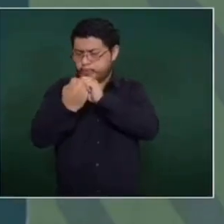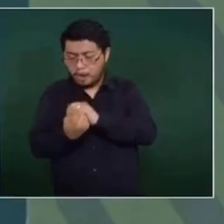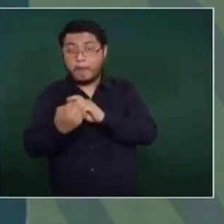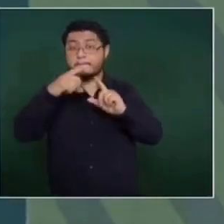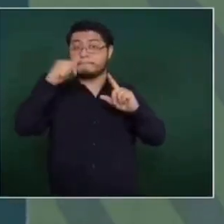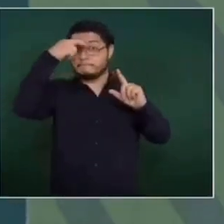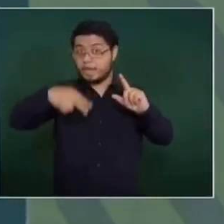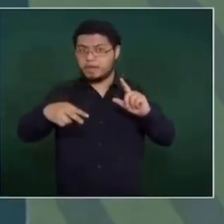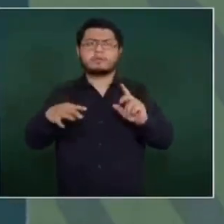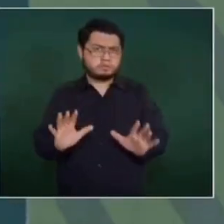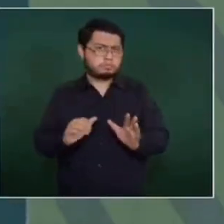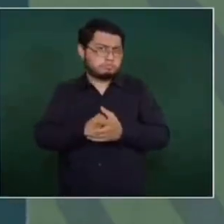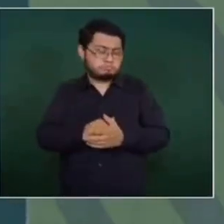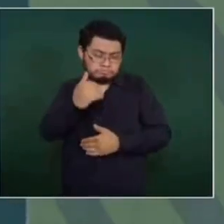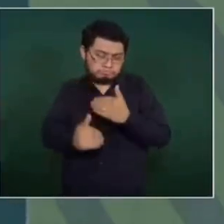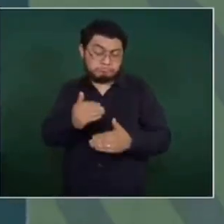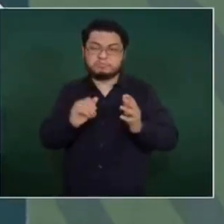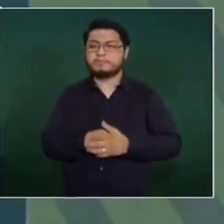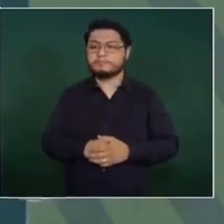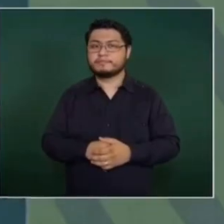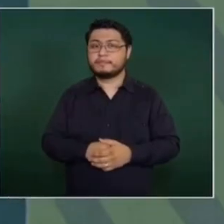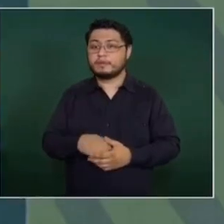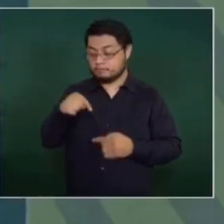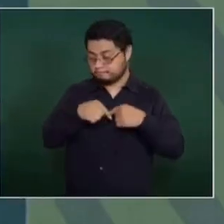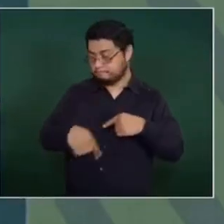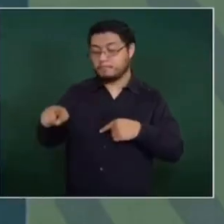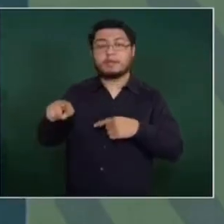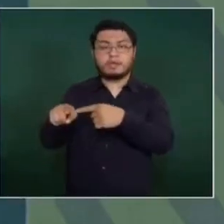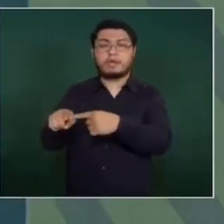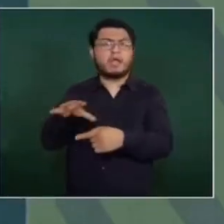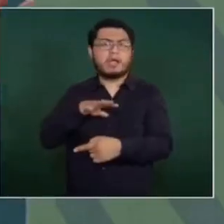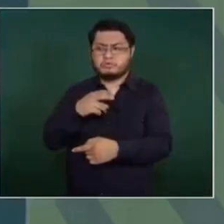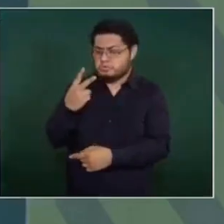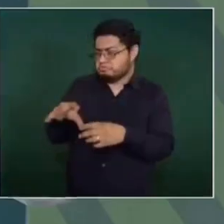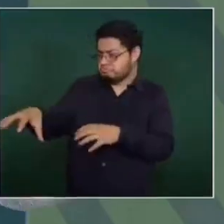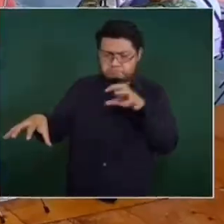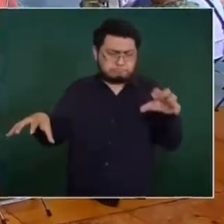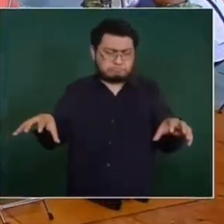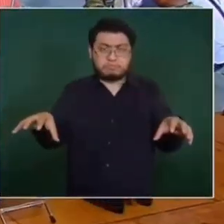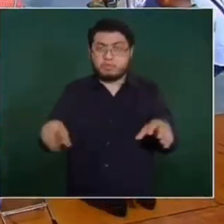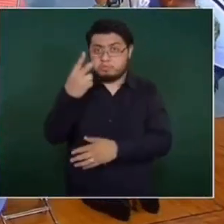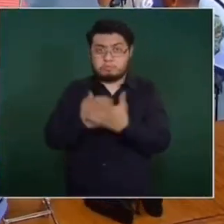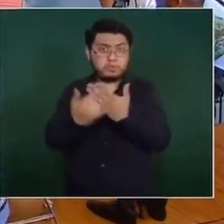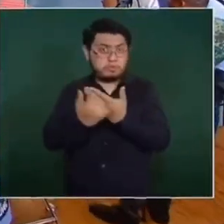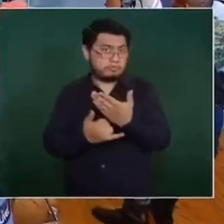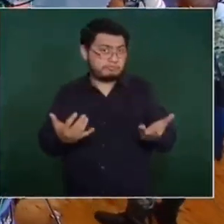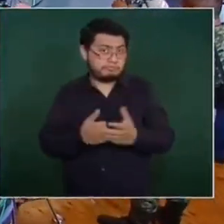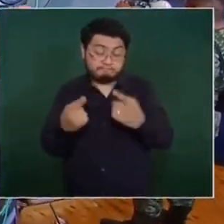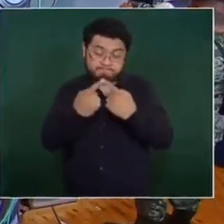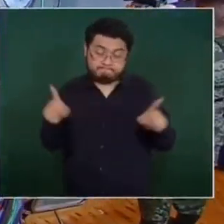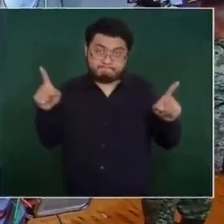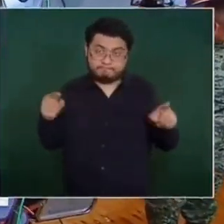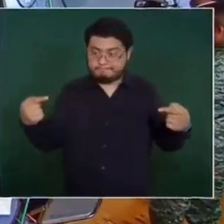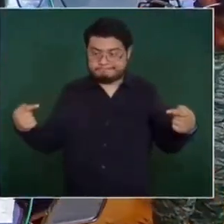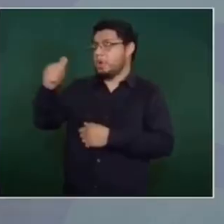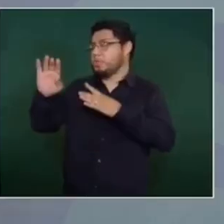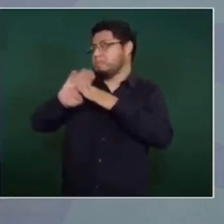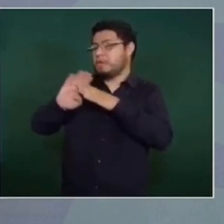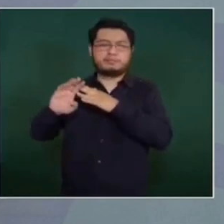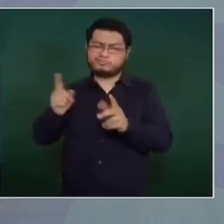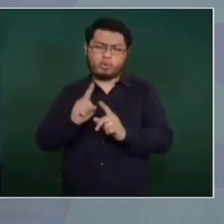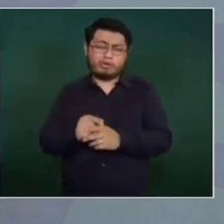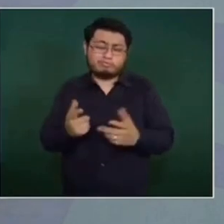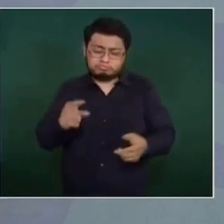y que hay dos agrupamientos y dos proyectos distintos y contrapuestos de nación.